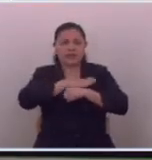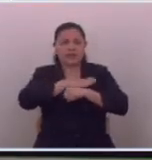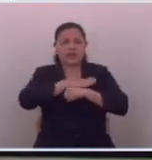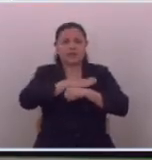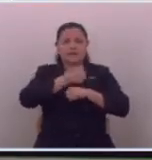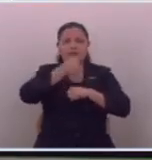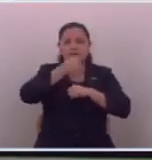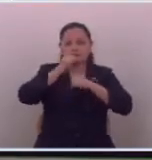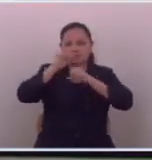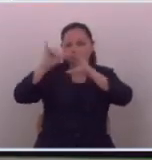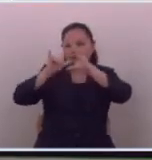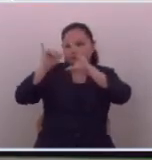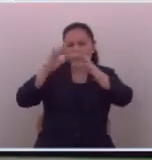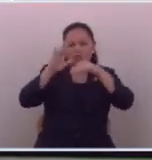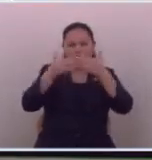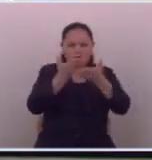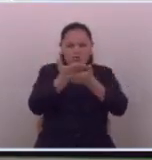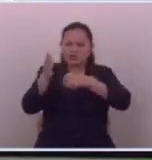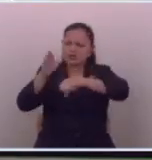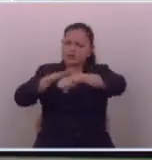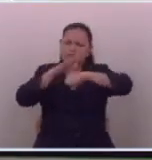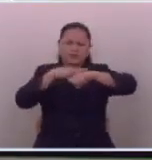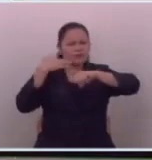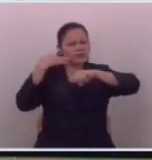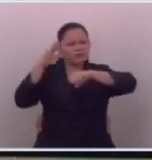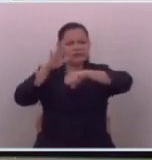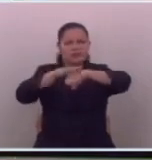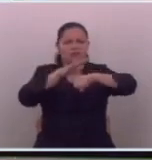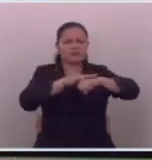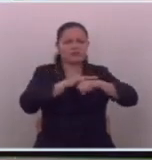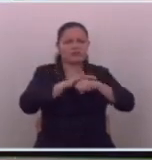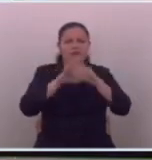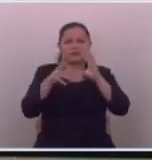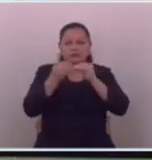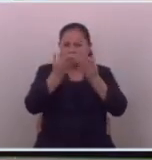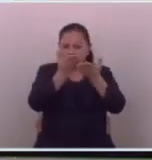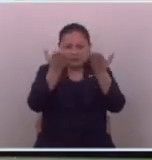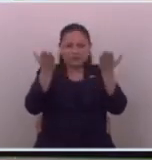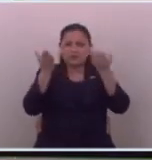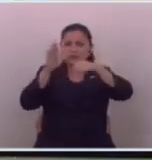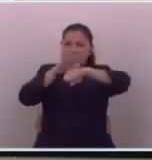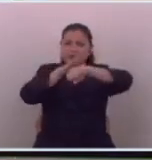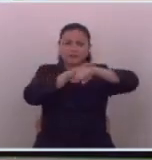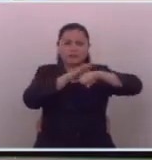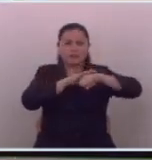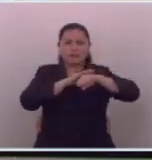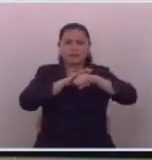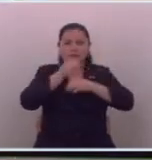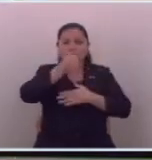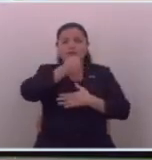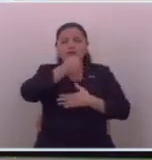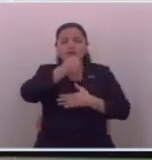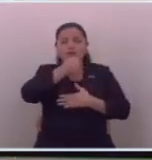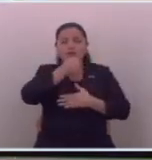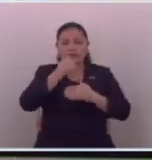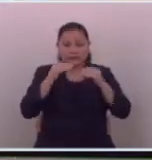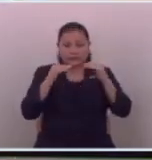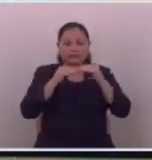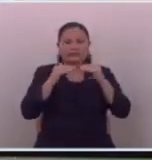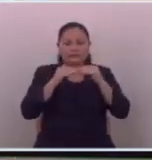a los youtubers sobre todo a ellos a los periodistas pues